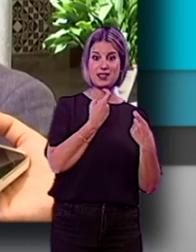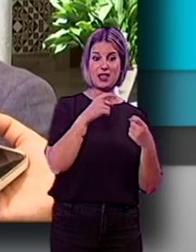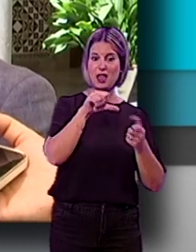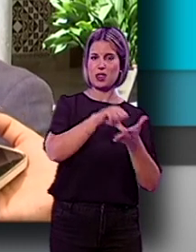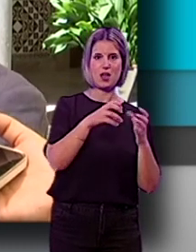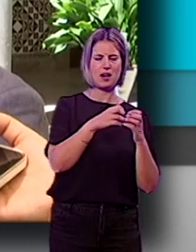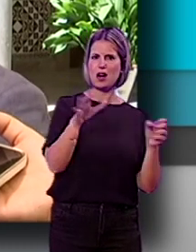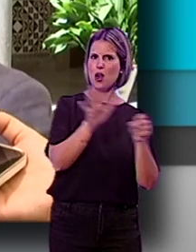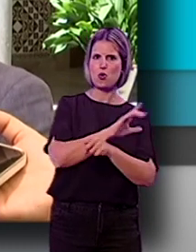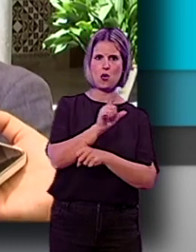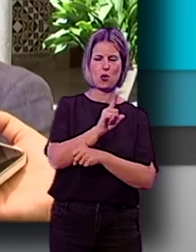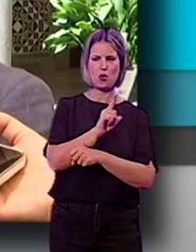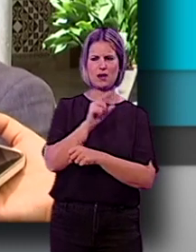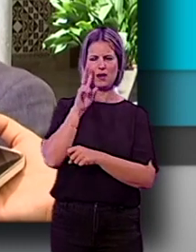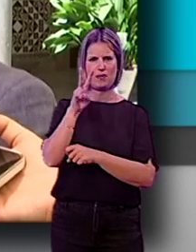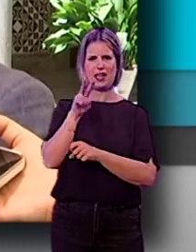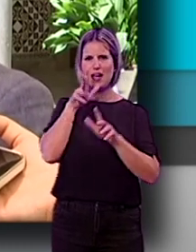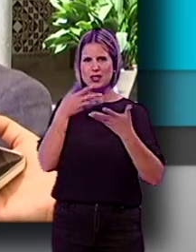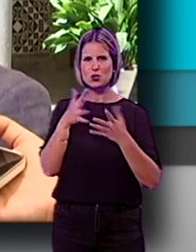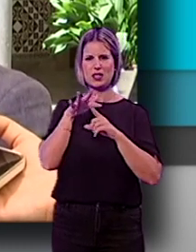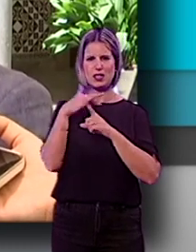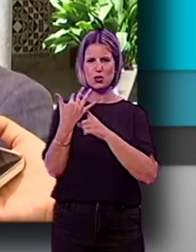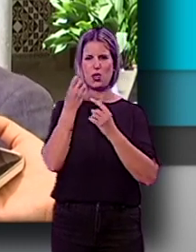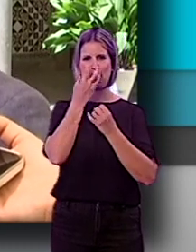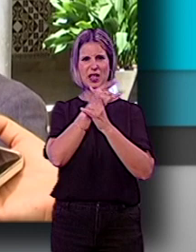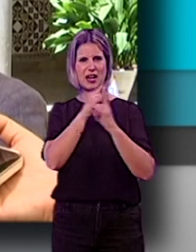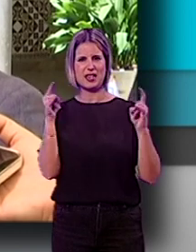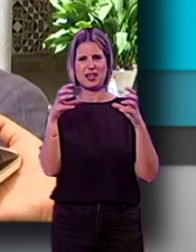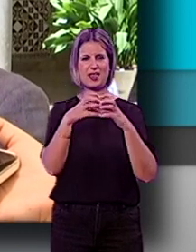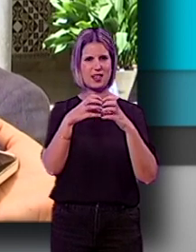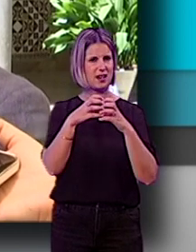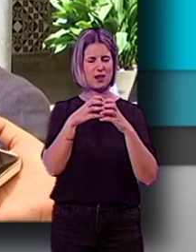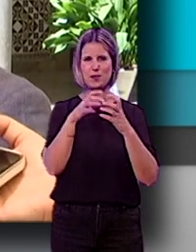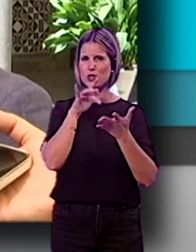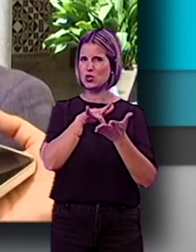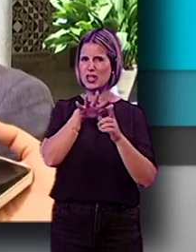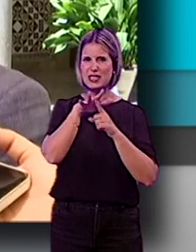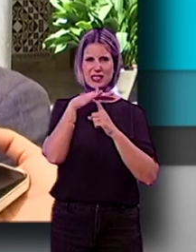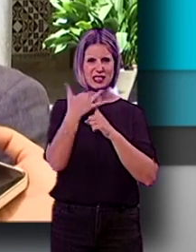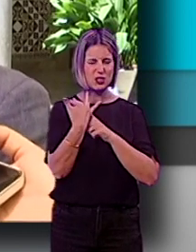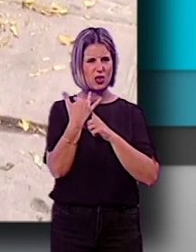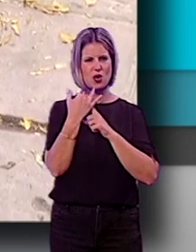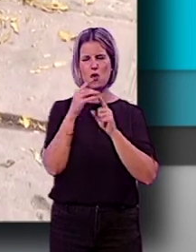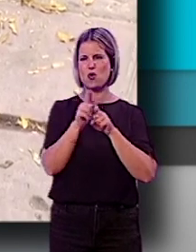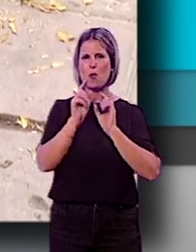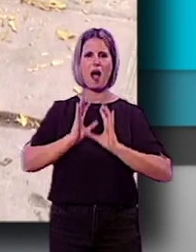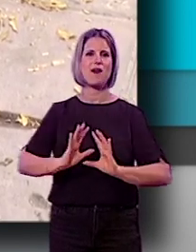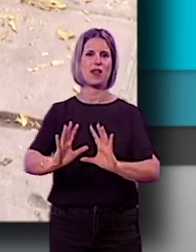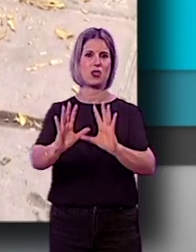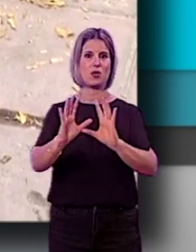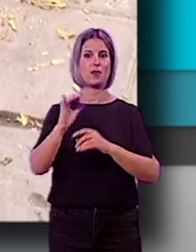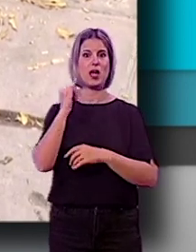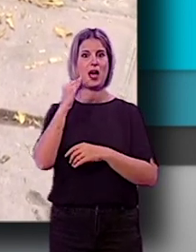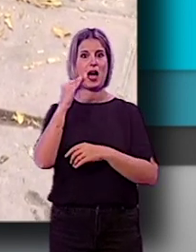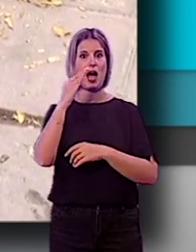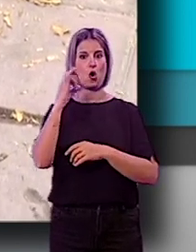la ciudad y estamos viendo cómo está la situación actual de los jardines de grada que están en una situación absolutamente de abandono. Calvo ha